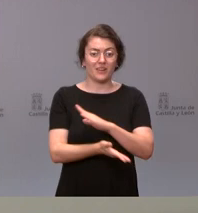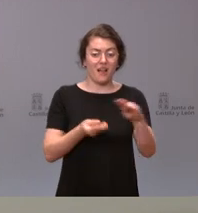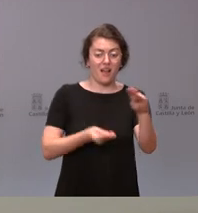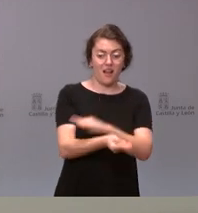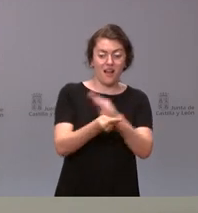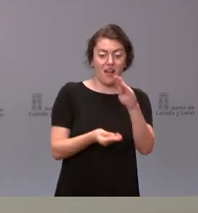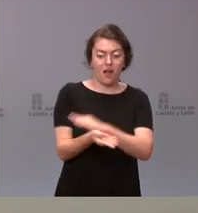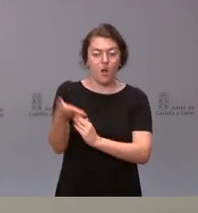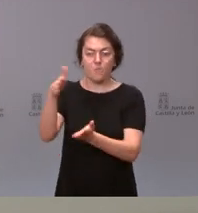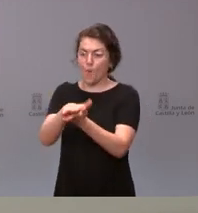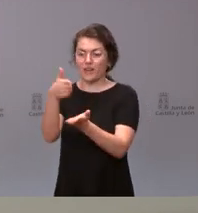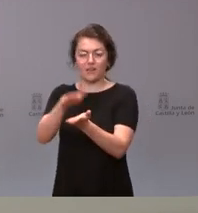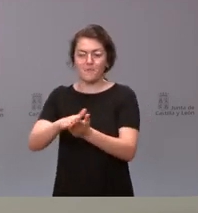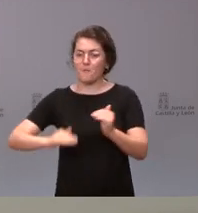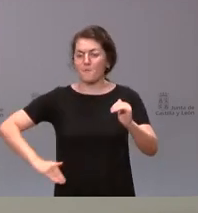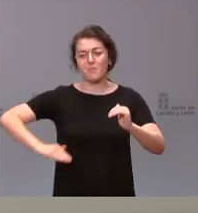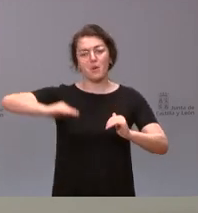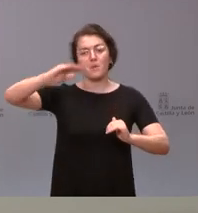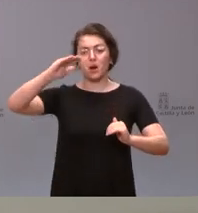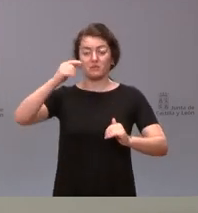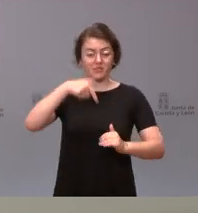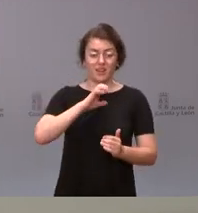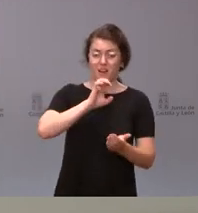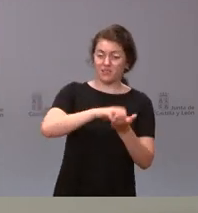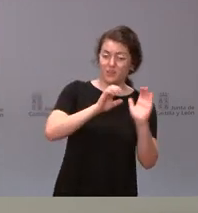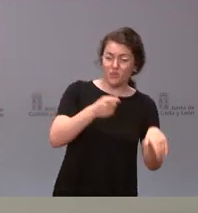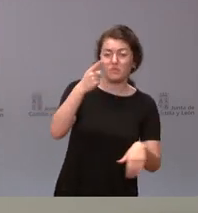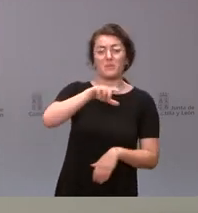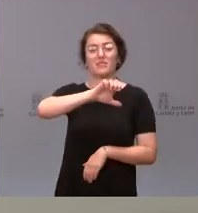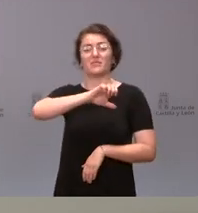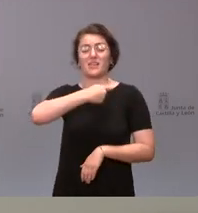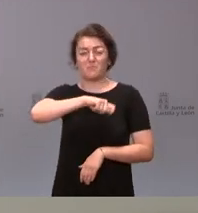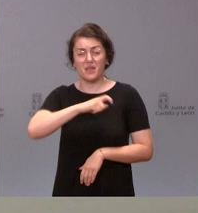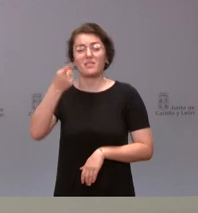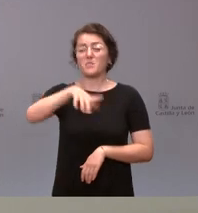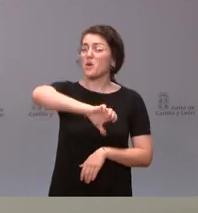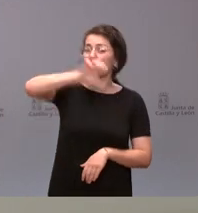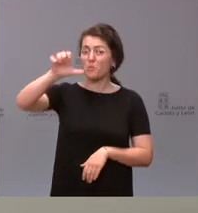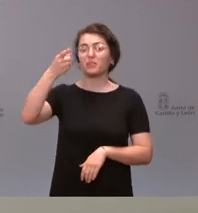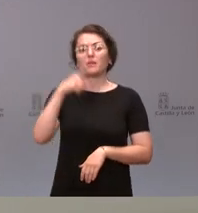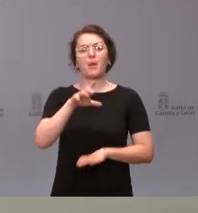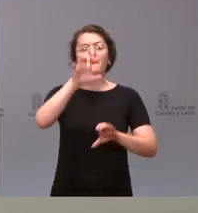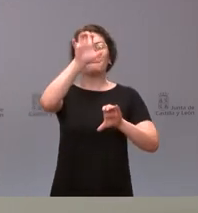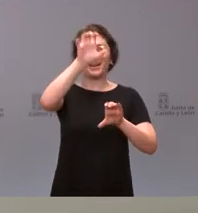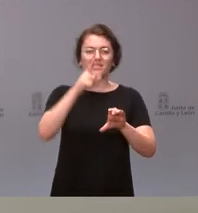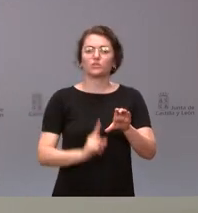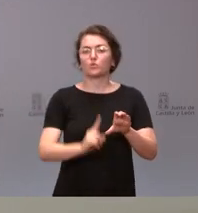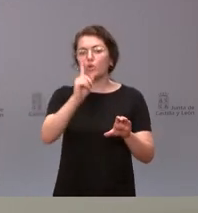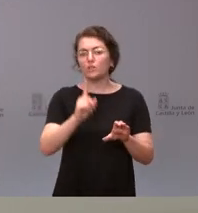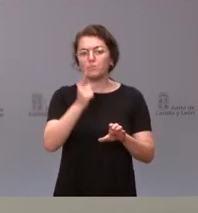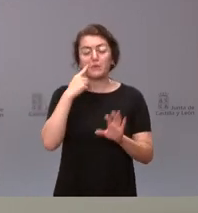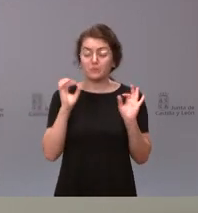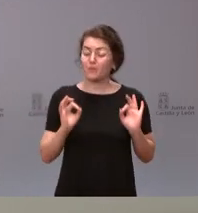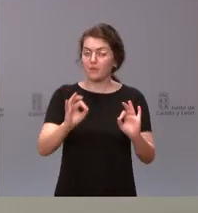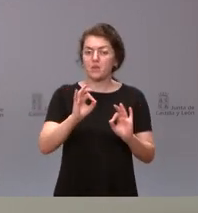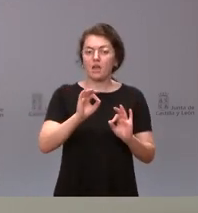llega en Castilla y León. No llega en España. No llega en la Unión Europea. Tampoco en los países del norte, pero especialmente en los países del sur.